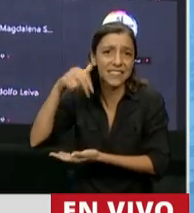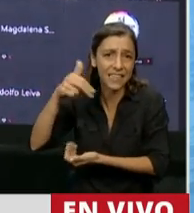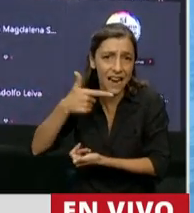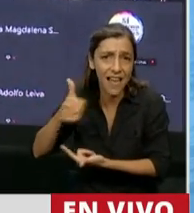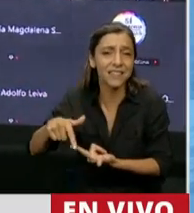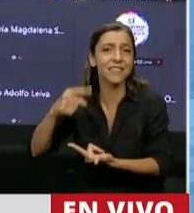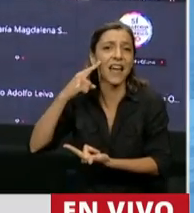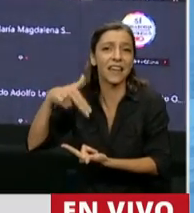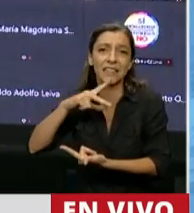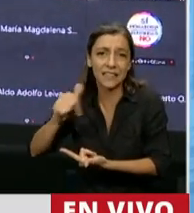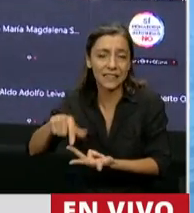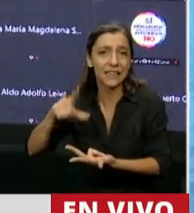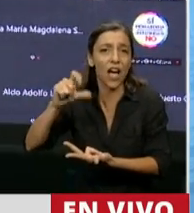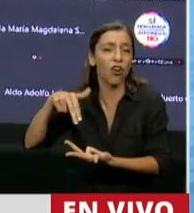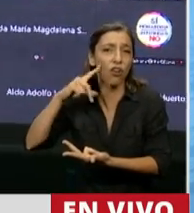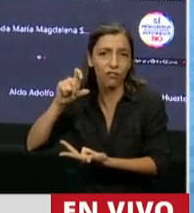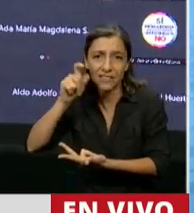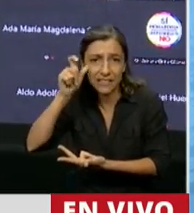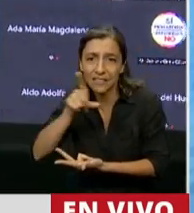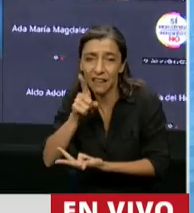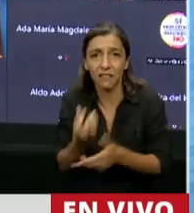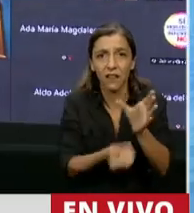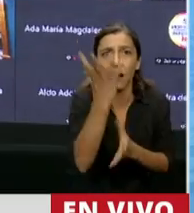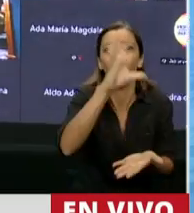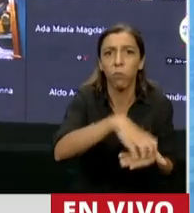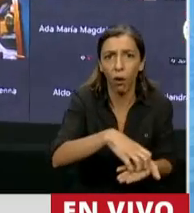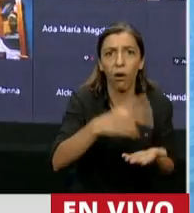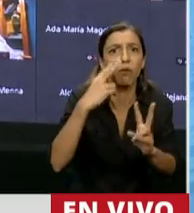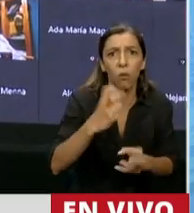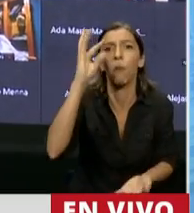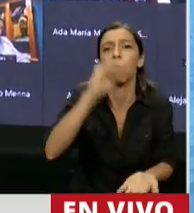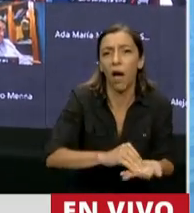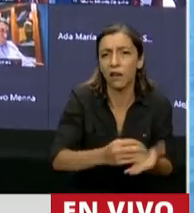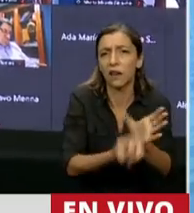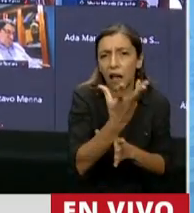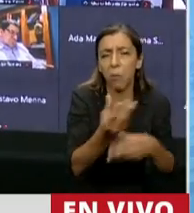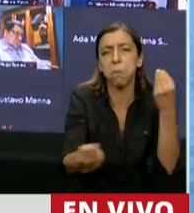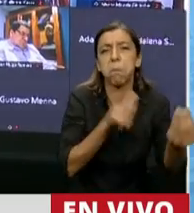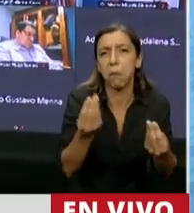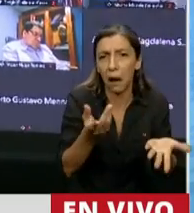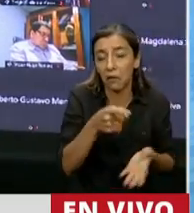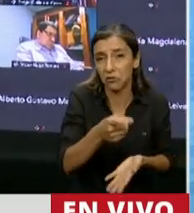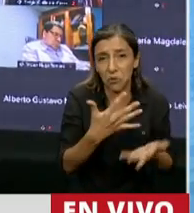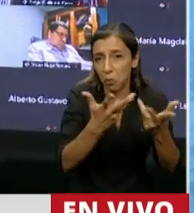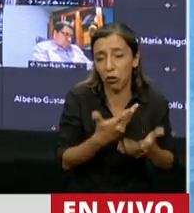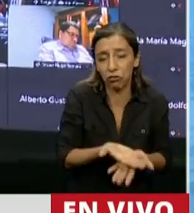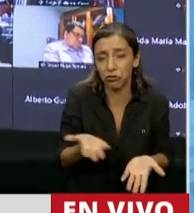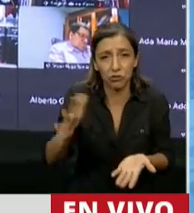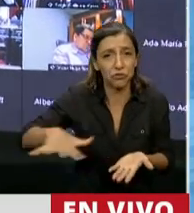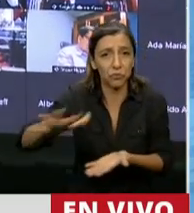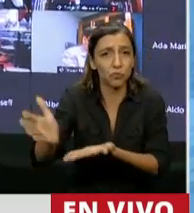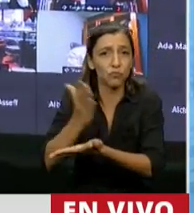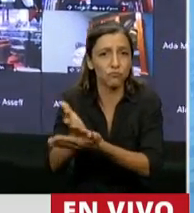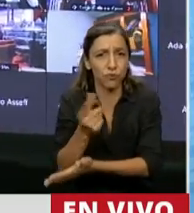verdad que en ese sentido nosotros creemos que no deberían existir. No manifiestan preocupación